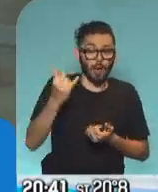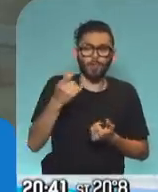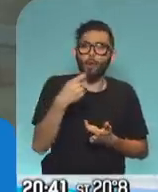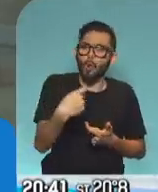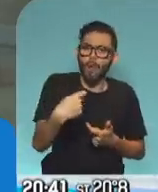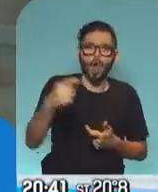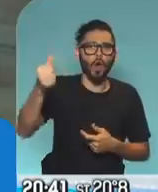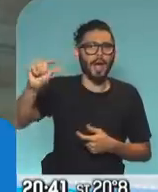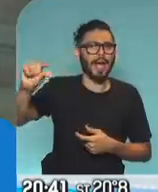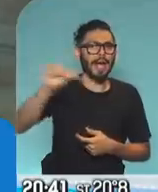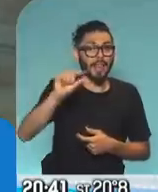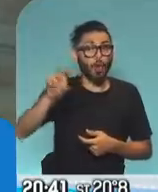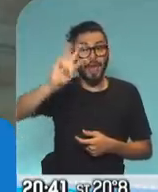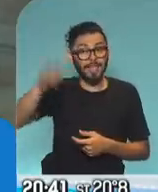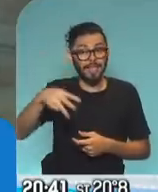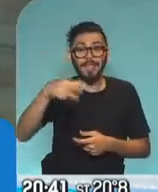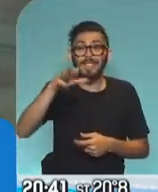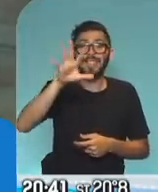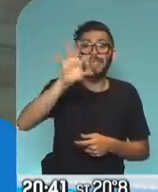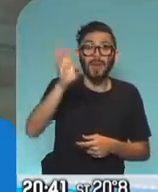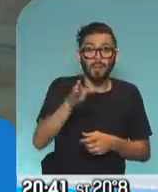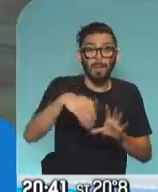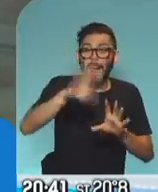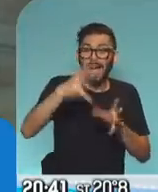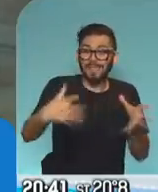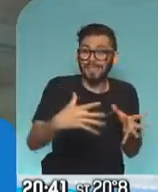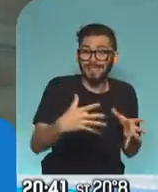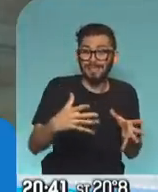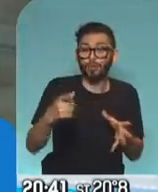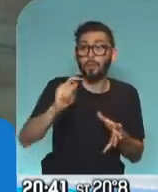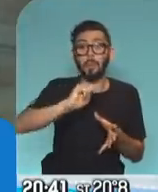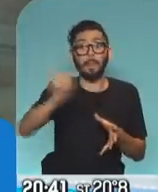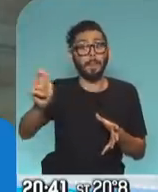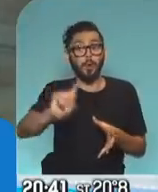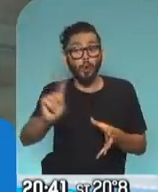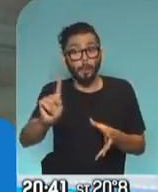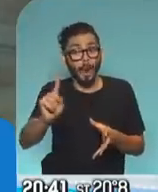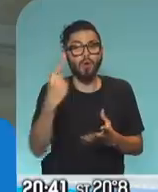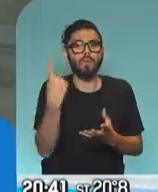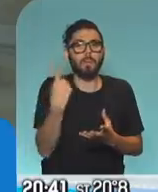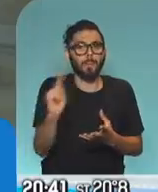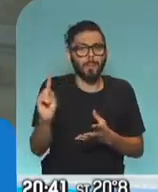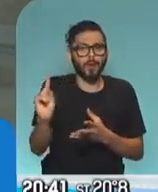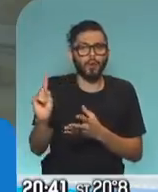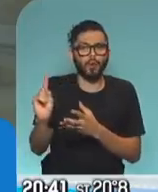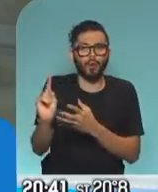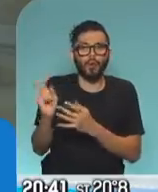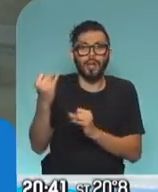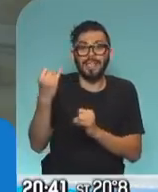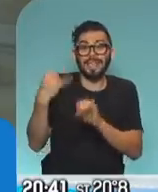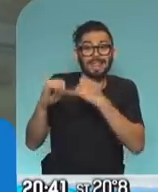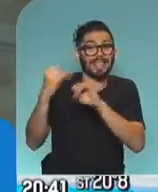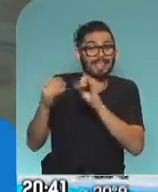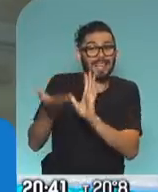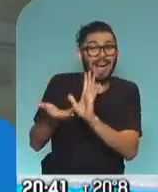jubiladas argentinas tienen crédito ANSES. Todos estos meses no devolvieron su cuota, pero se fue, de alguna manera, sumando el interés de la